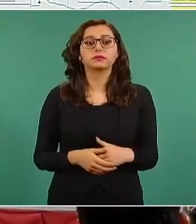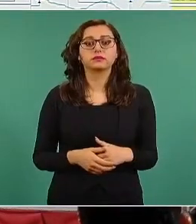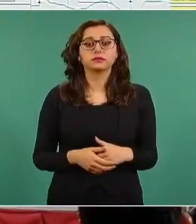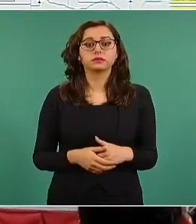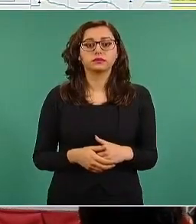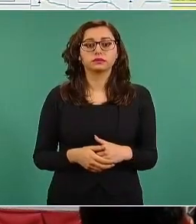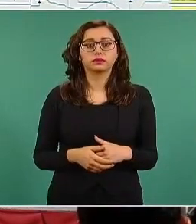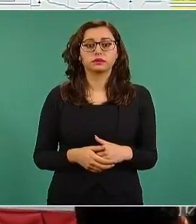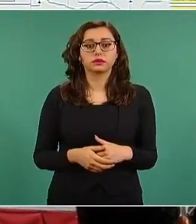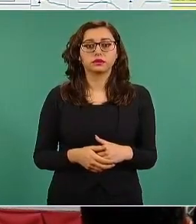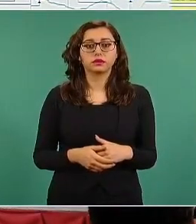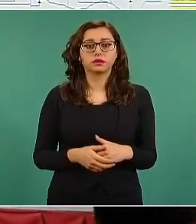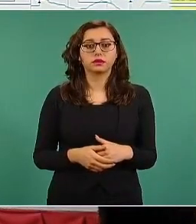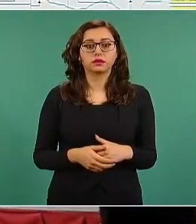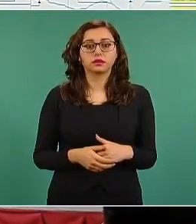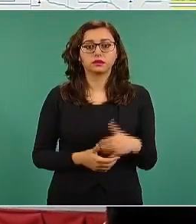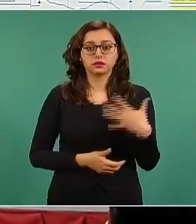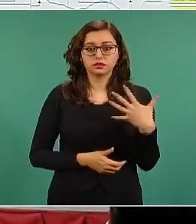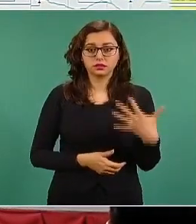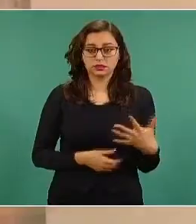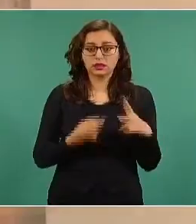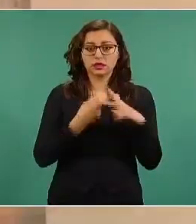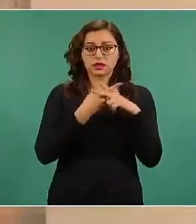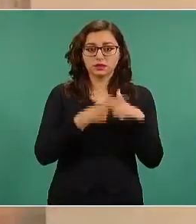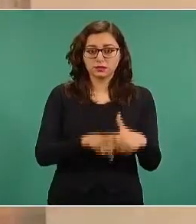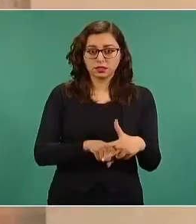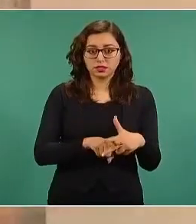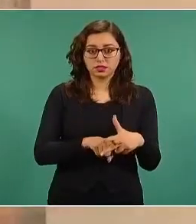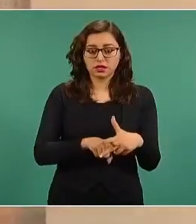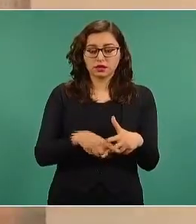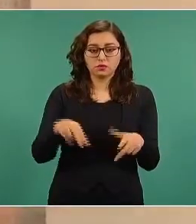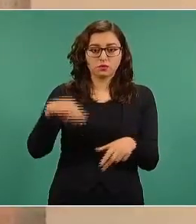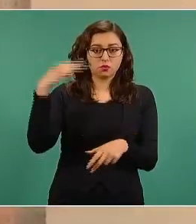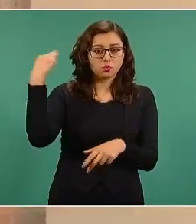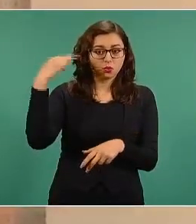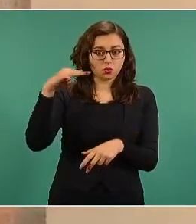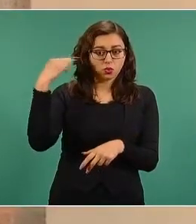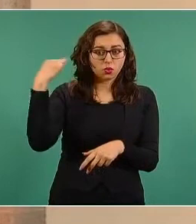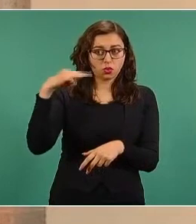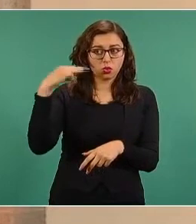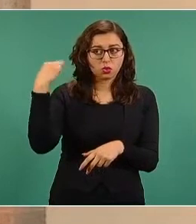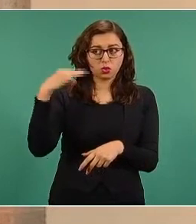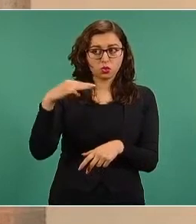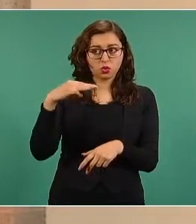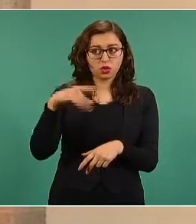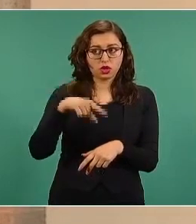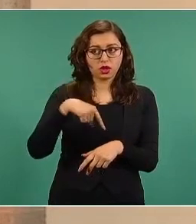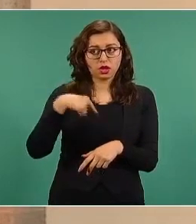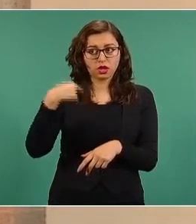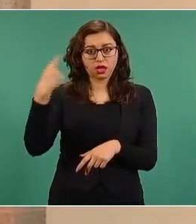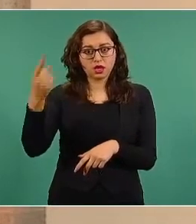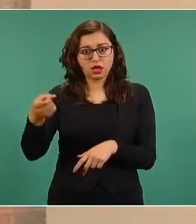Morelia, luego nos vamos a Colima,